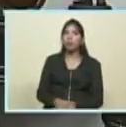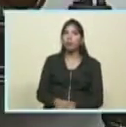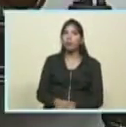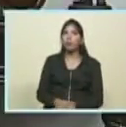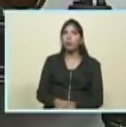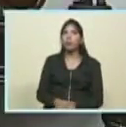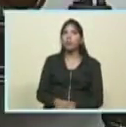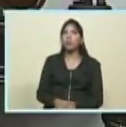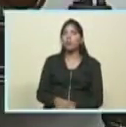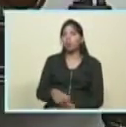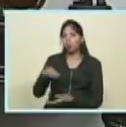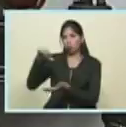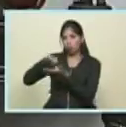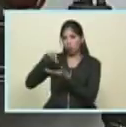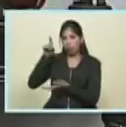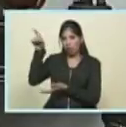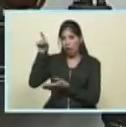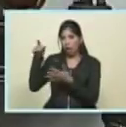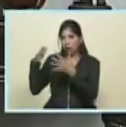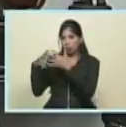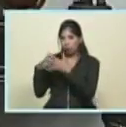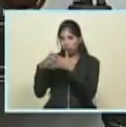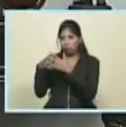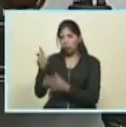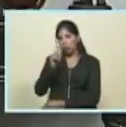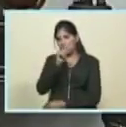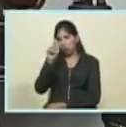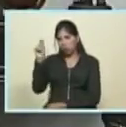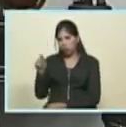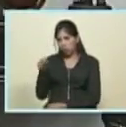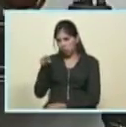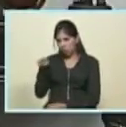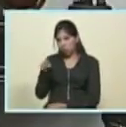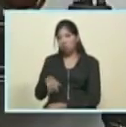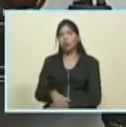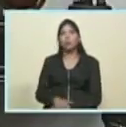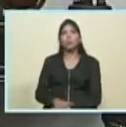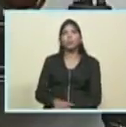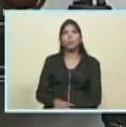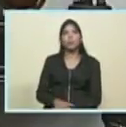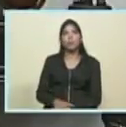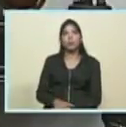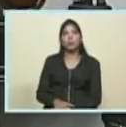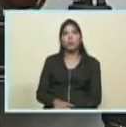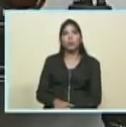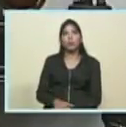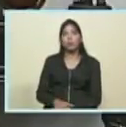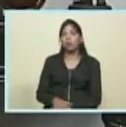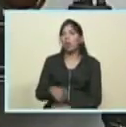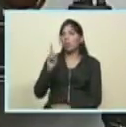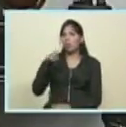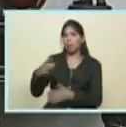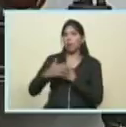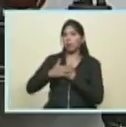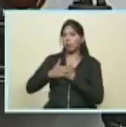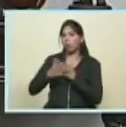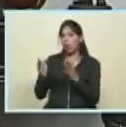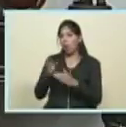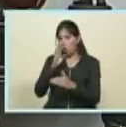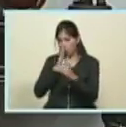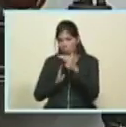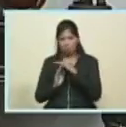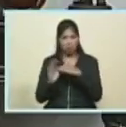en Houston... ...estado de Texas. Y también, bueno, la solidaridad, humildemente.